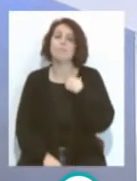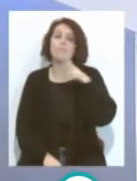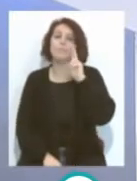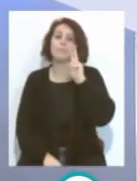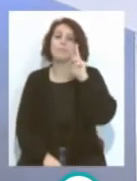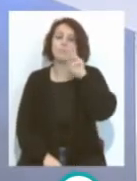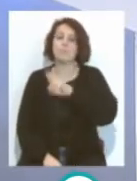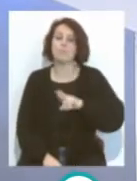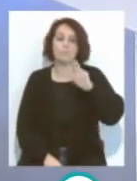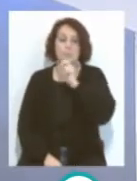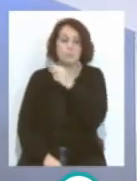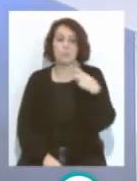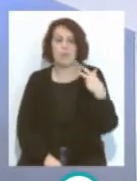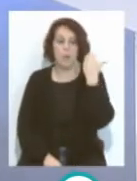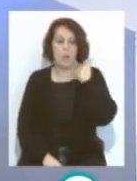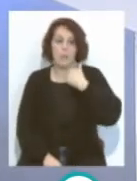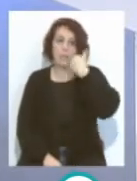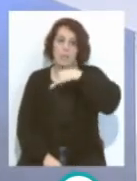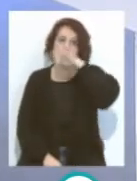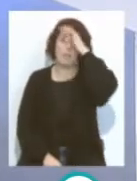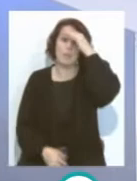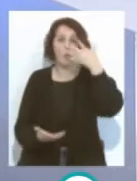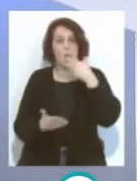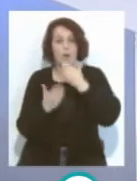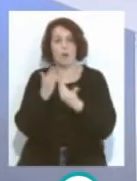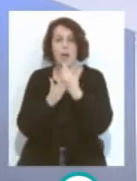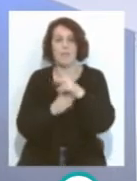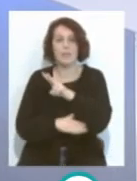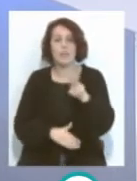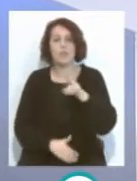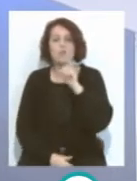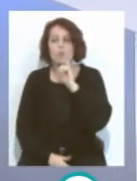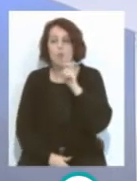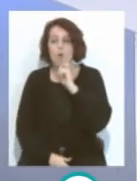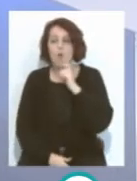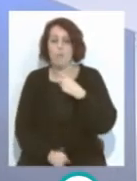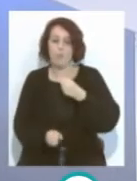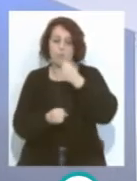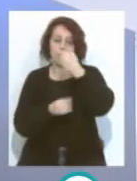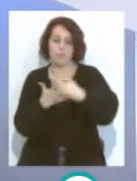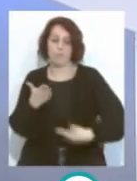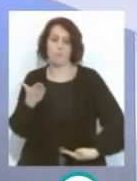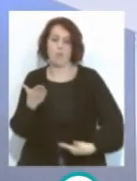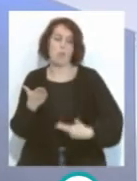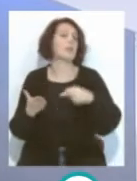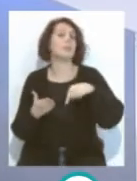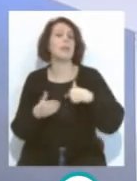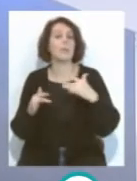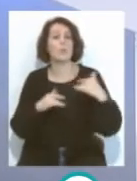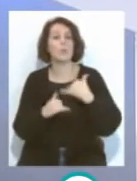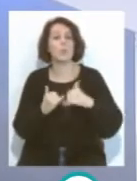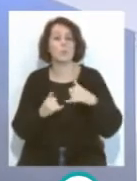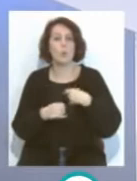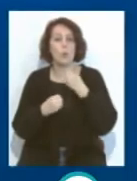cómo fueron los resultados del fin de semana de esta jornada 22. Y cómo queda la clasificación después de este último partido.